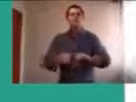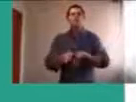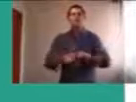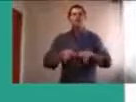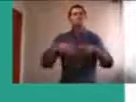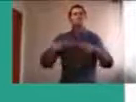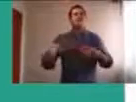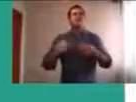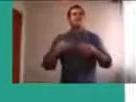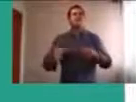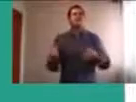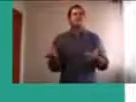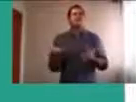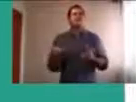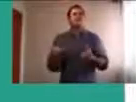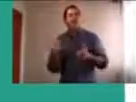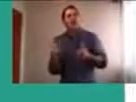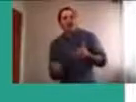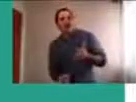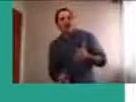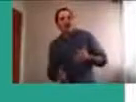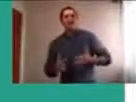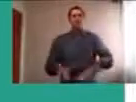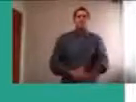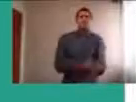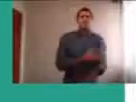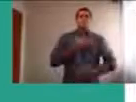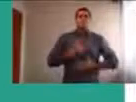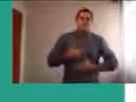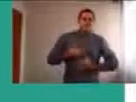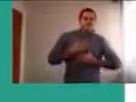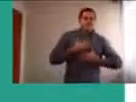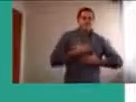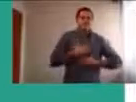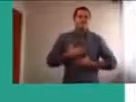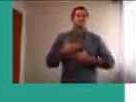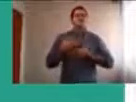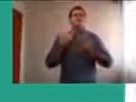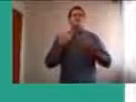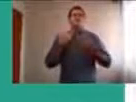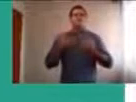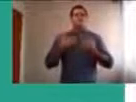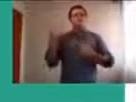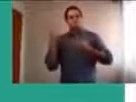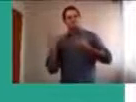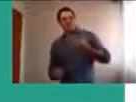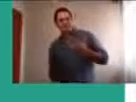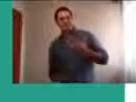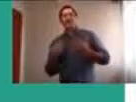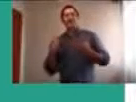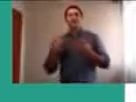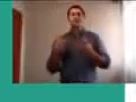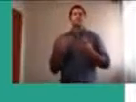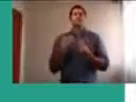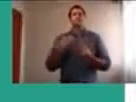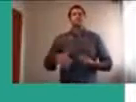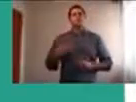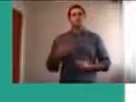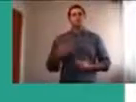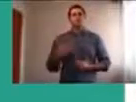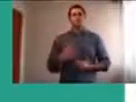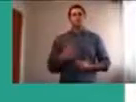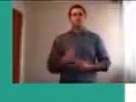emocionalidad, de las personas, y esto es lo que nos va a permitir, si tomamos, conciencia, de la importancia, y la